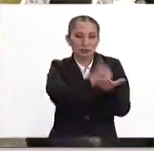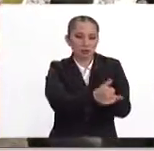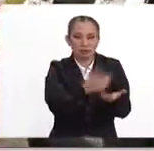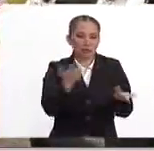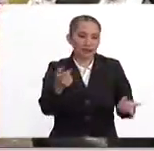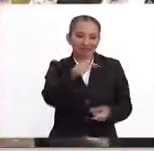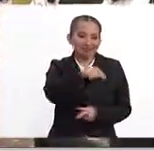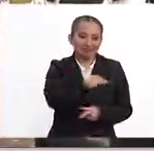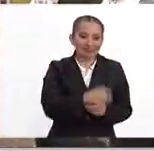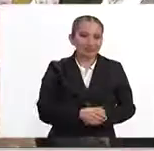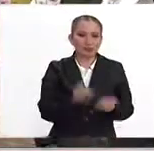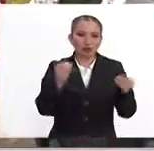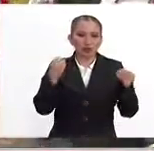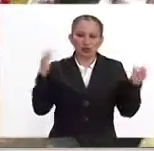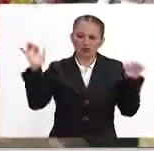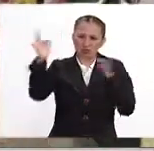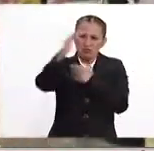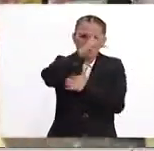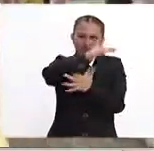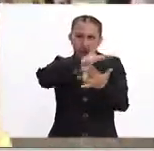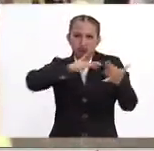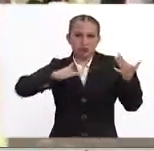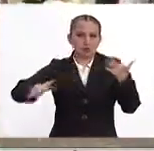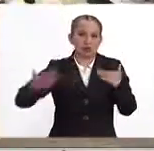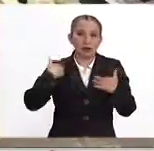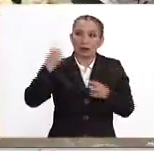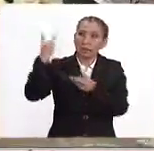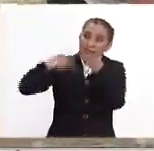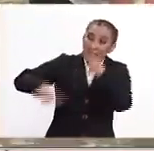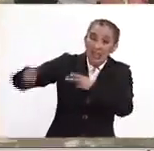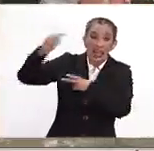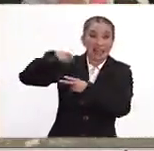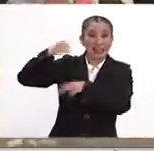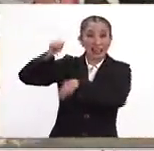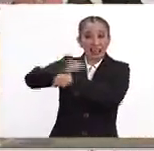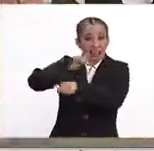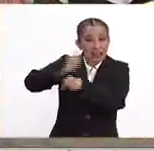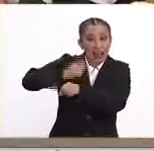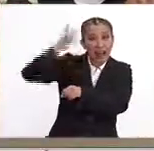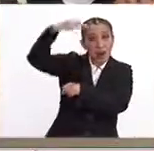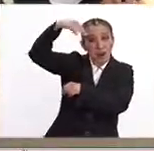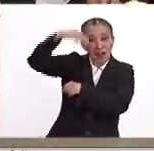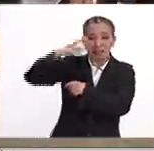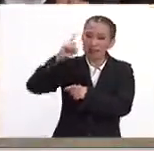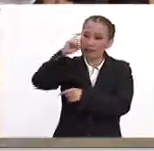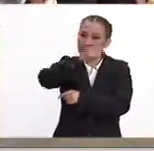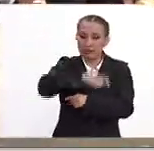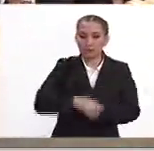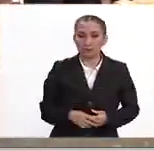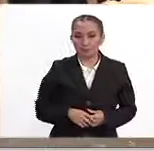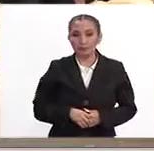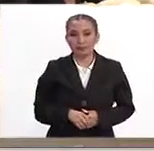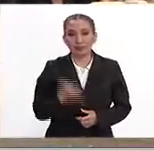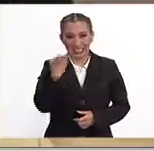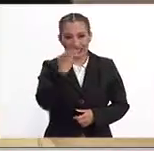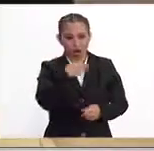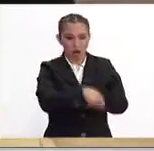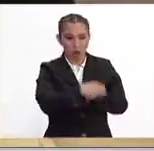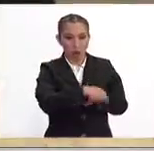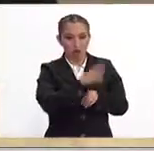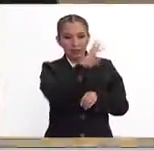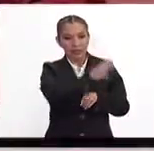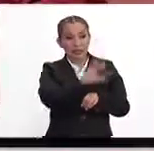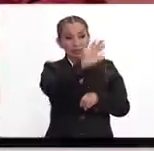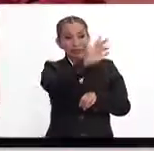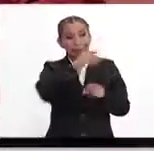que está tan congestionada, pues se demora un poco en llegar el servicio de atención prostitucionalaria. De esta cifra que tú mencionas,